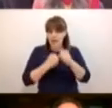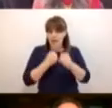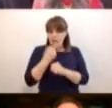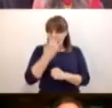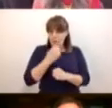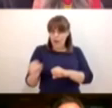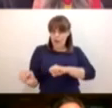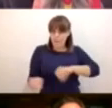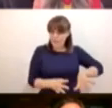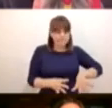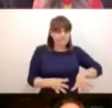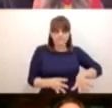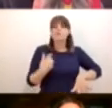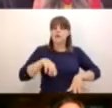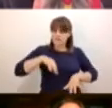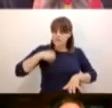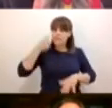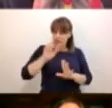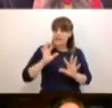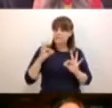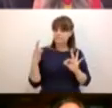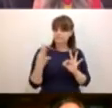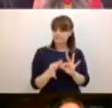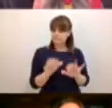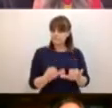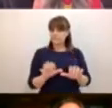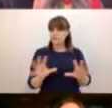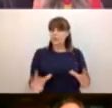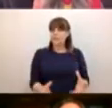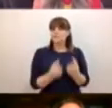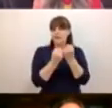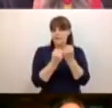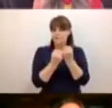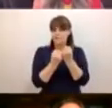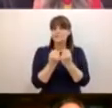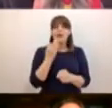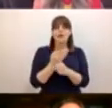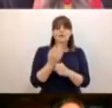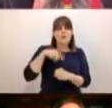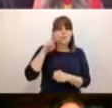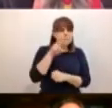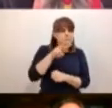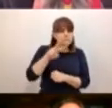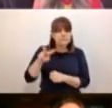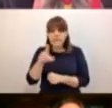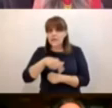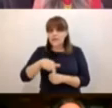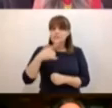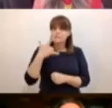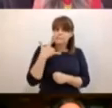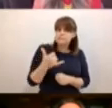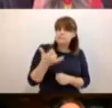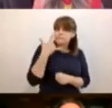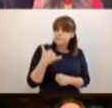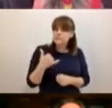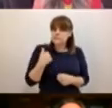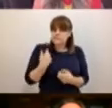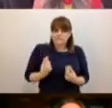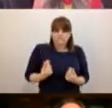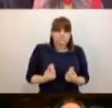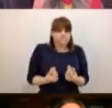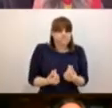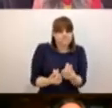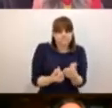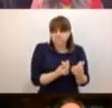verdaderamente emotivo ver el esfuerzo que muchas personas han puesto en este proyecto, a un ritmo muy veloz, ya lo comentó el secretario,